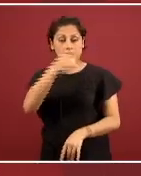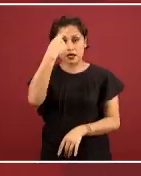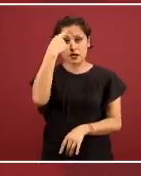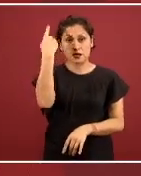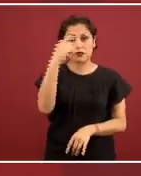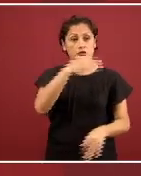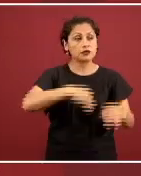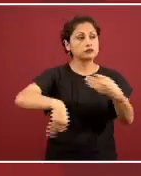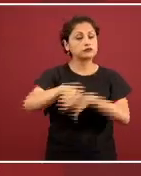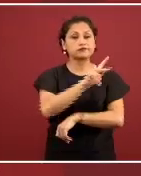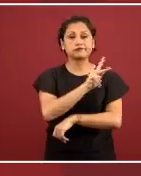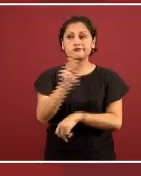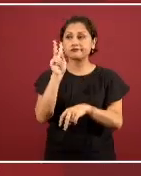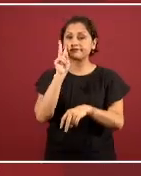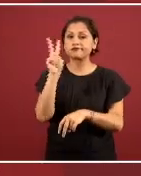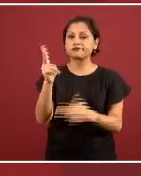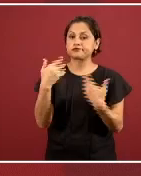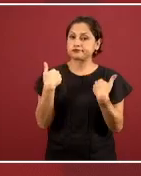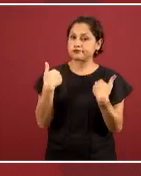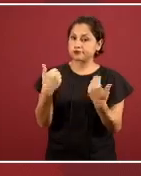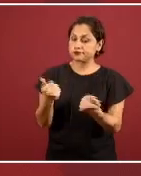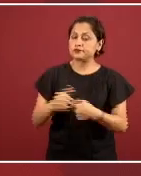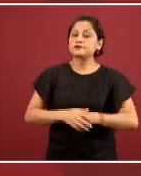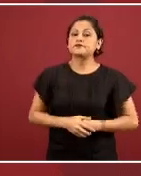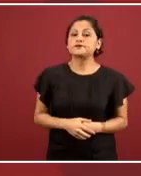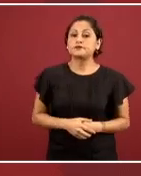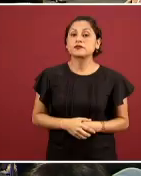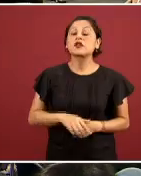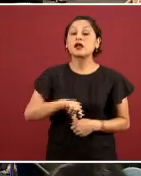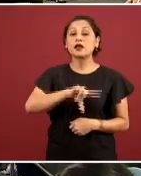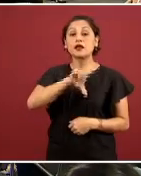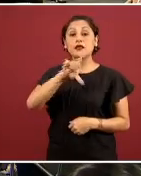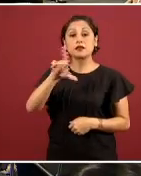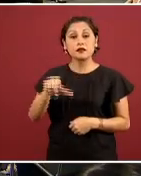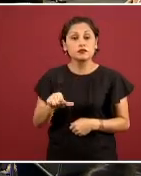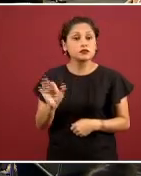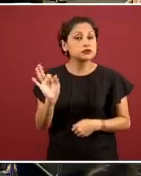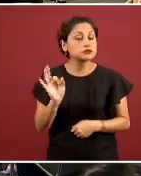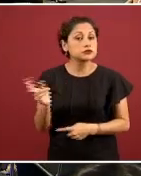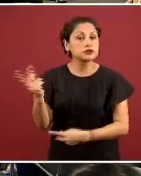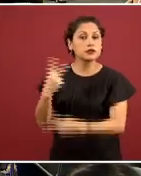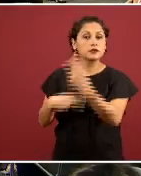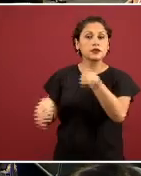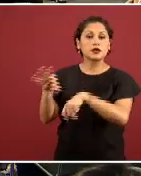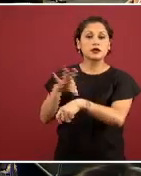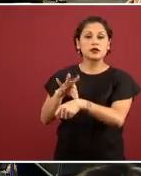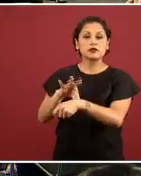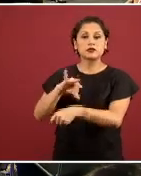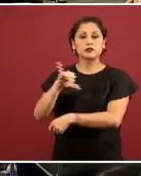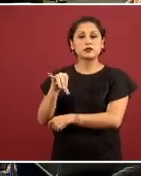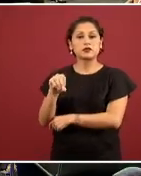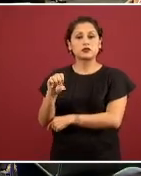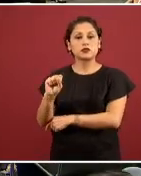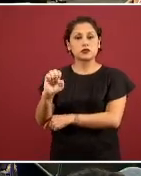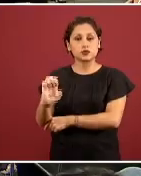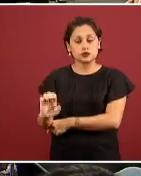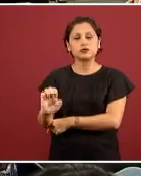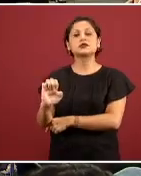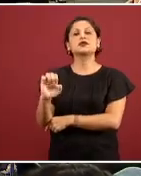finalmente, es posible que se incorpore con nosotros el doctor José Ignacio Santos Preciado,